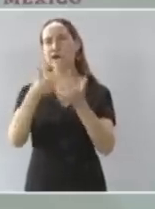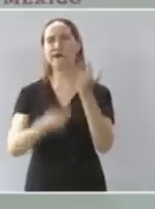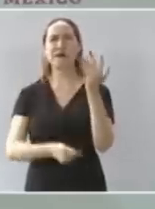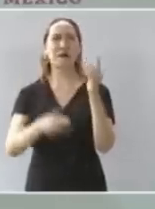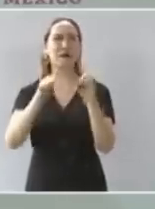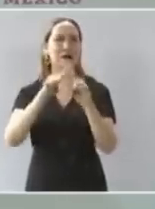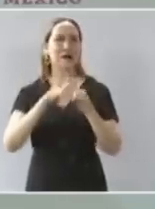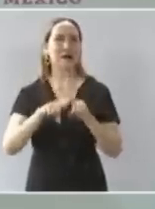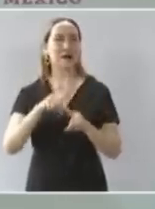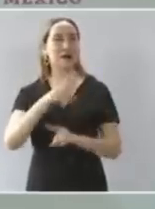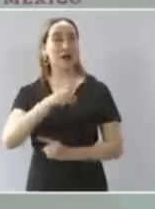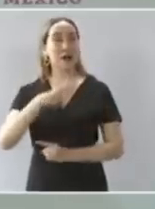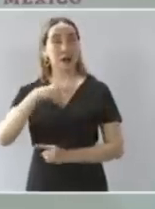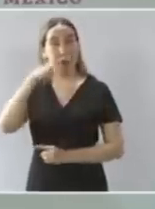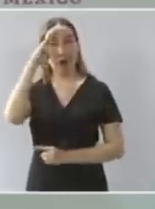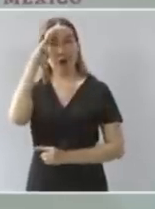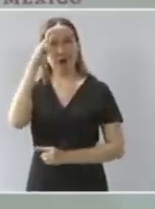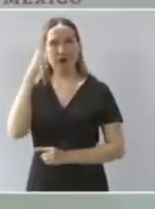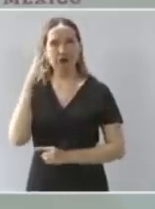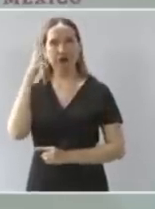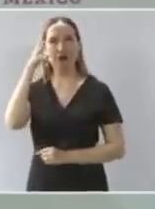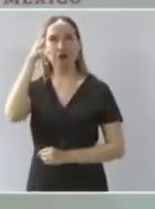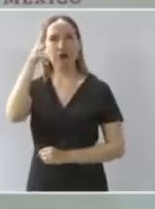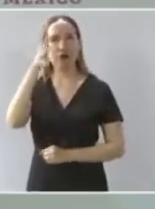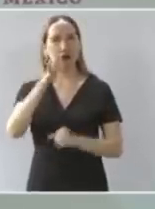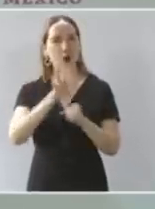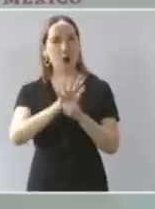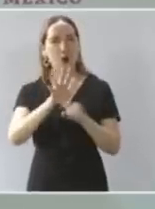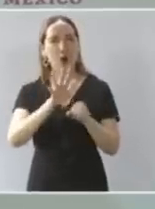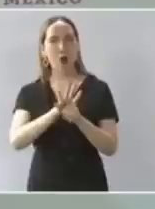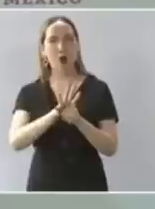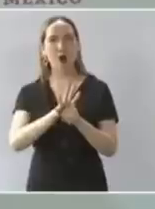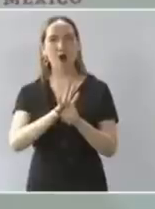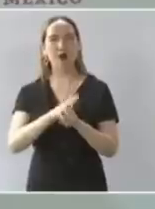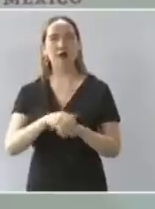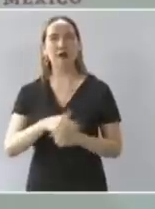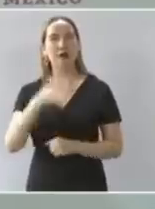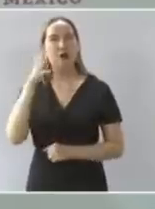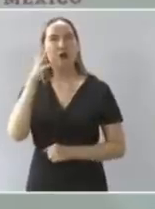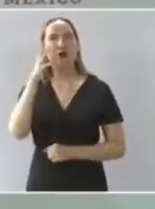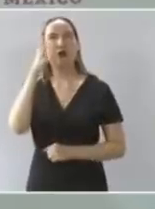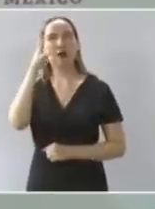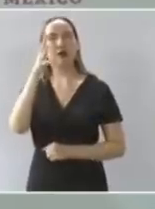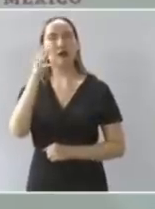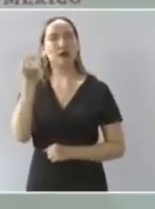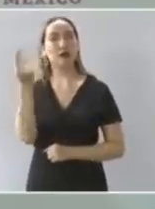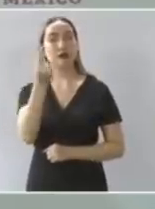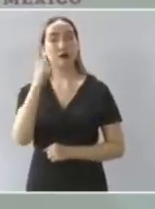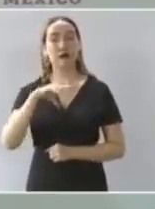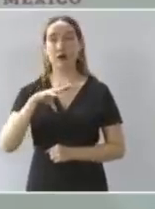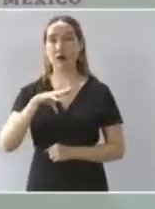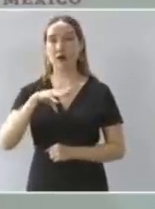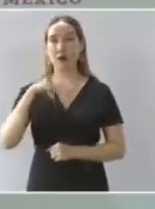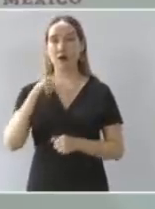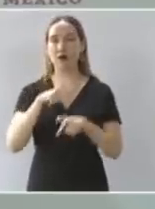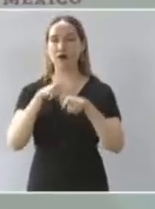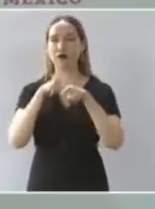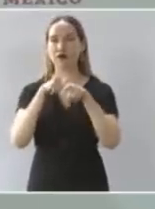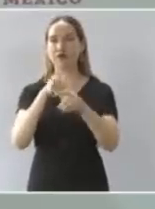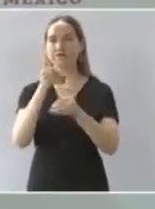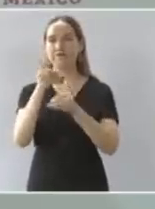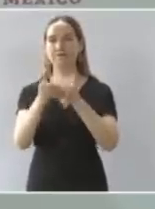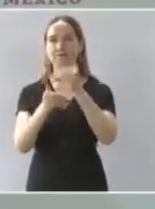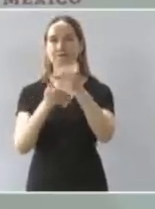generaciones tenemos que continuar apoyando